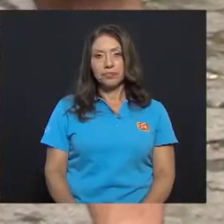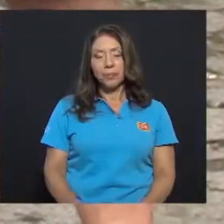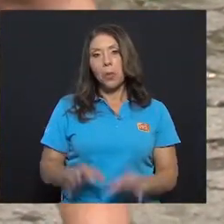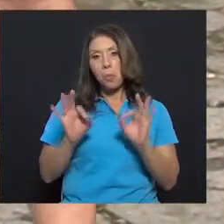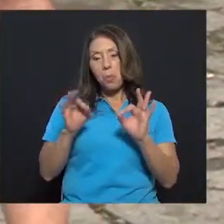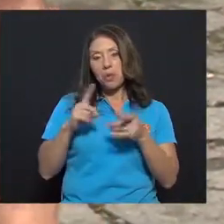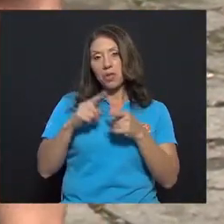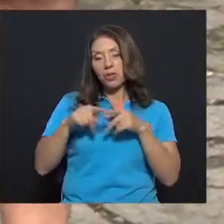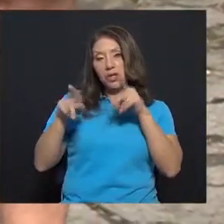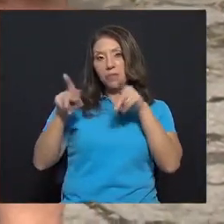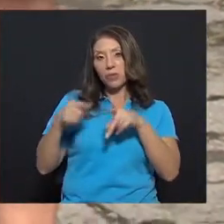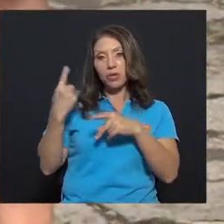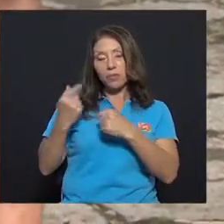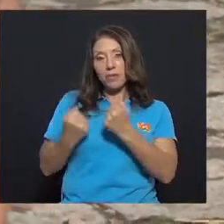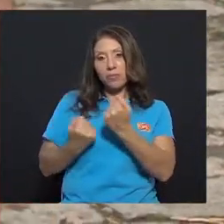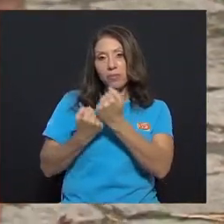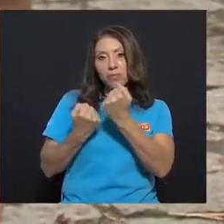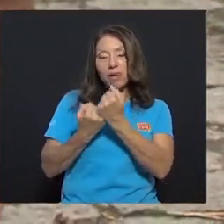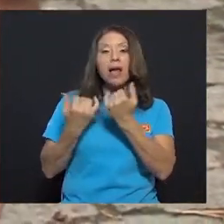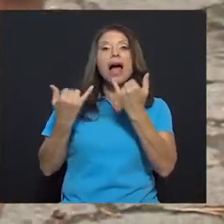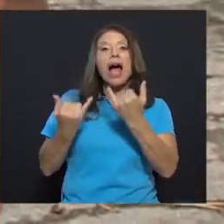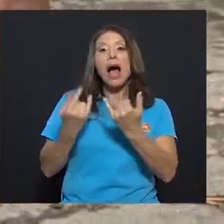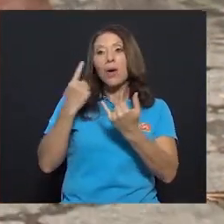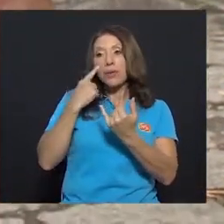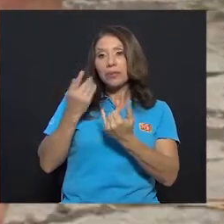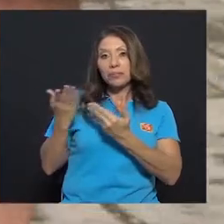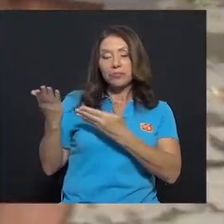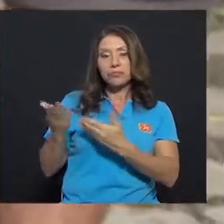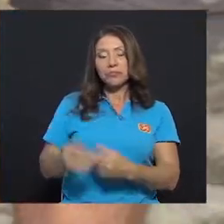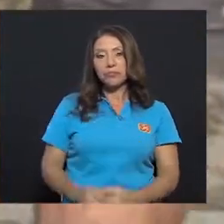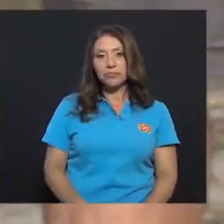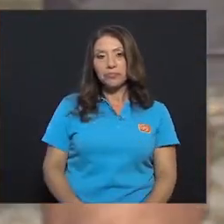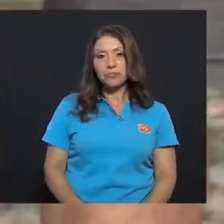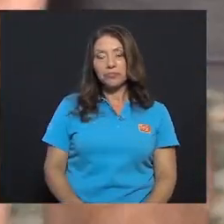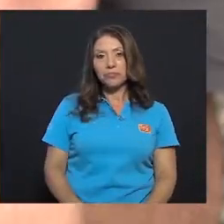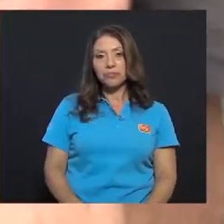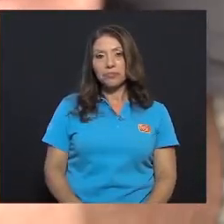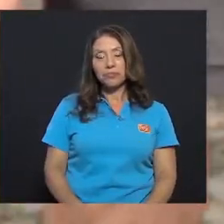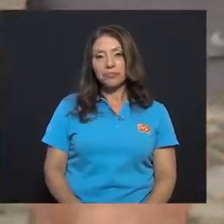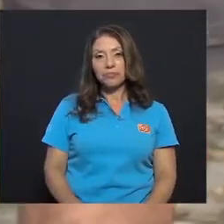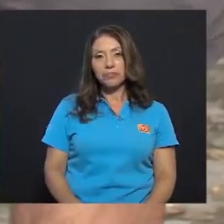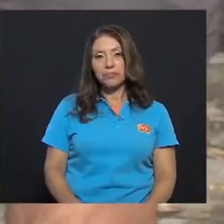Muy bien. Y ahora, el movimiento es de esta pierna hacia allá.